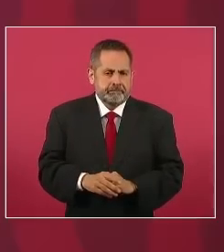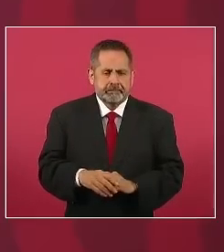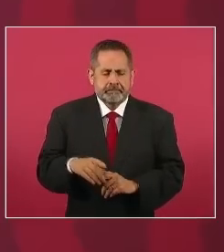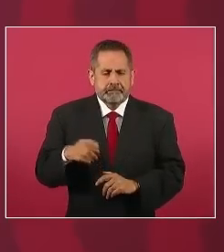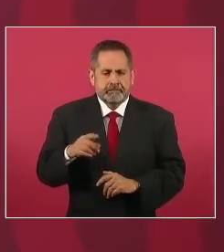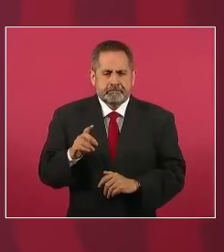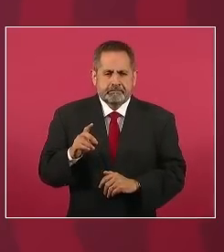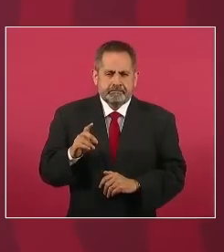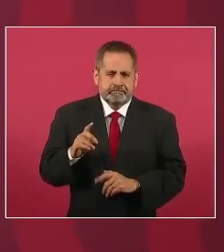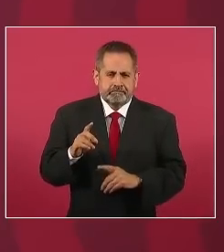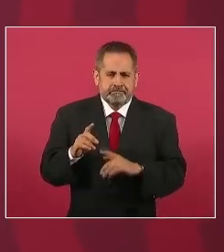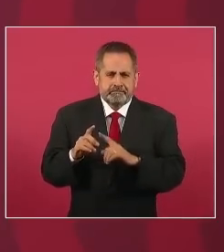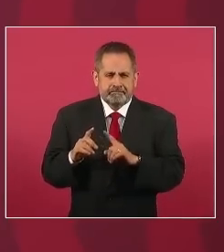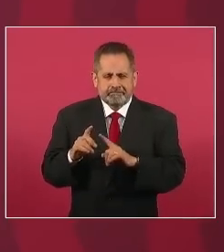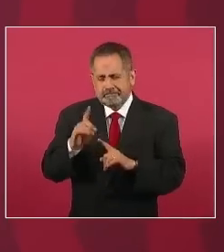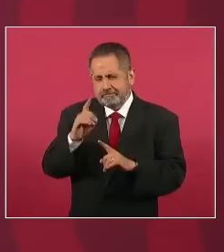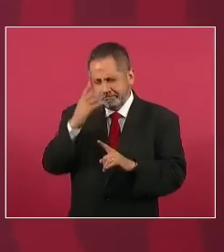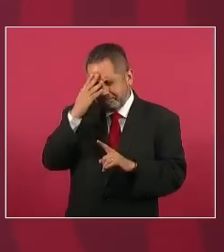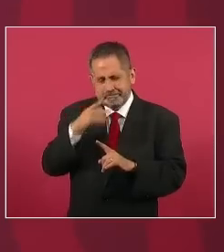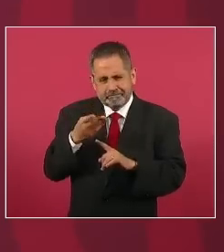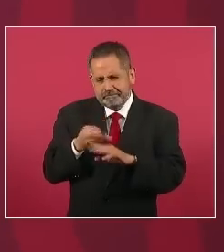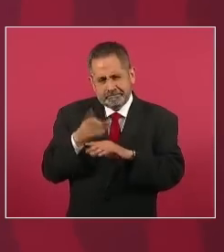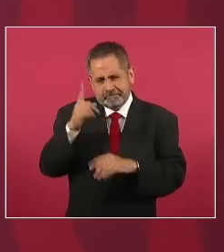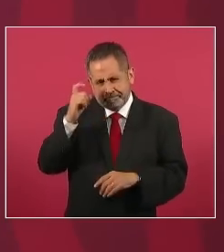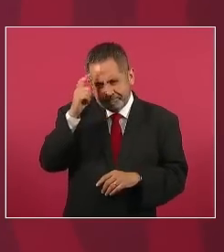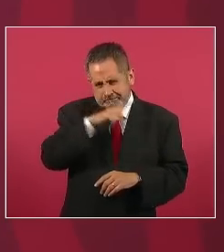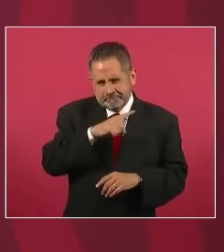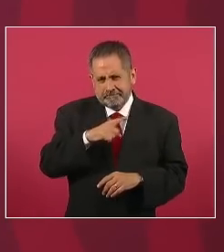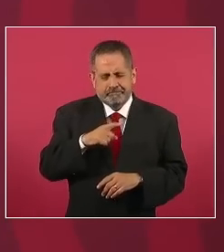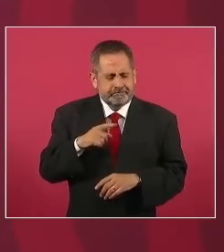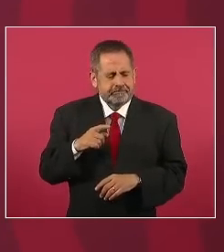y les dice que son responsables los ensarta más